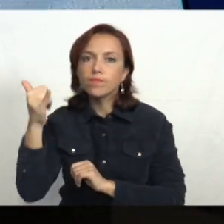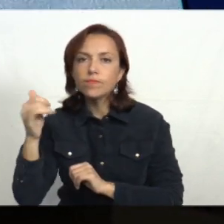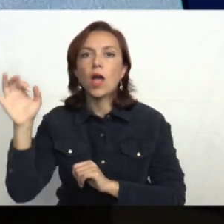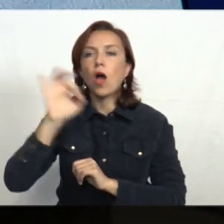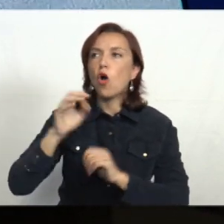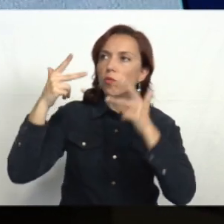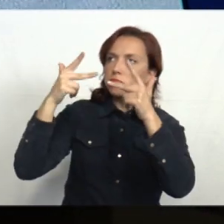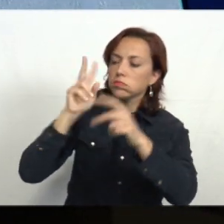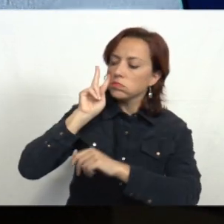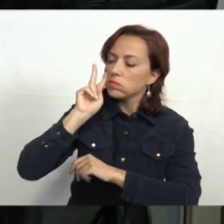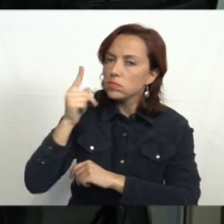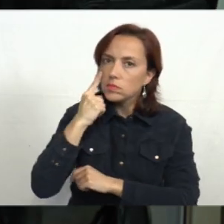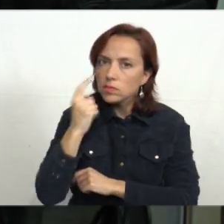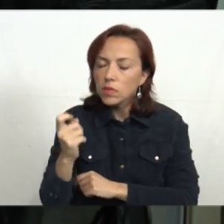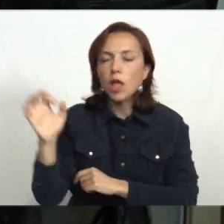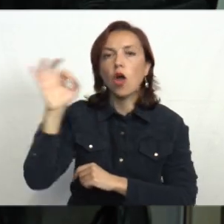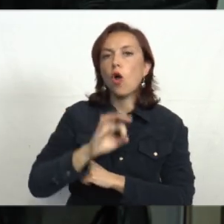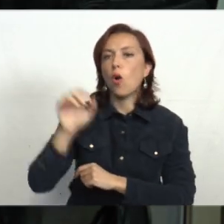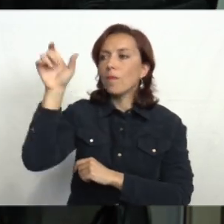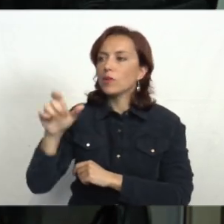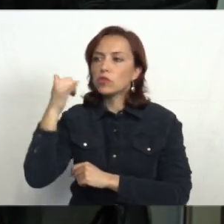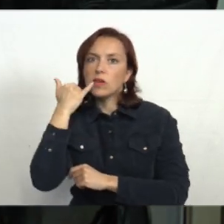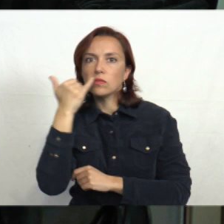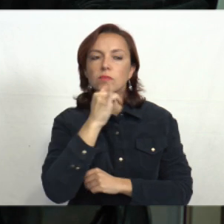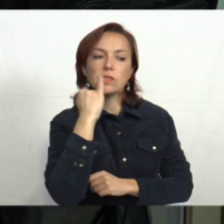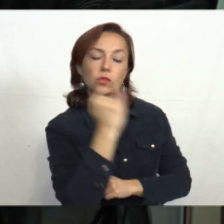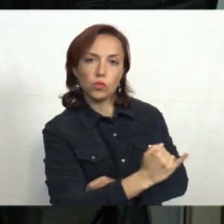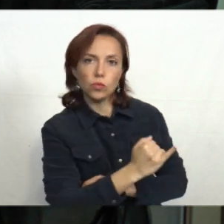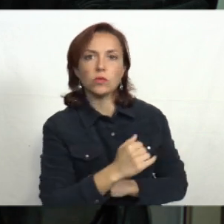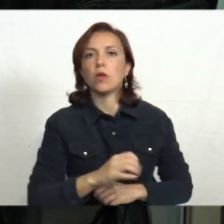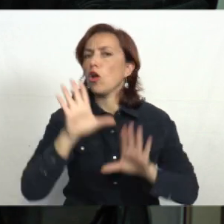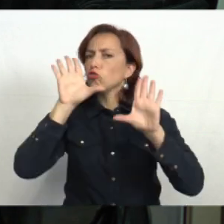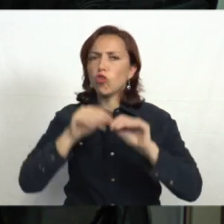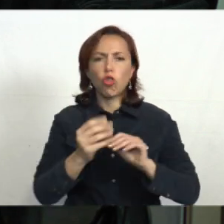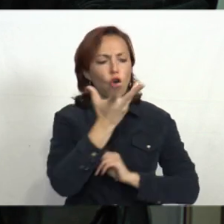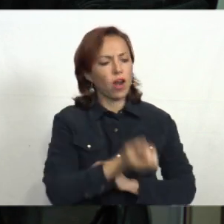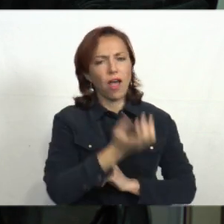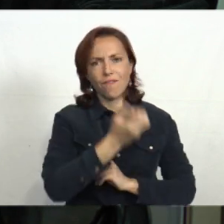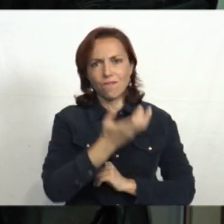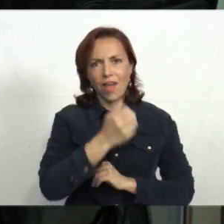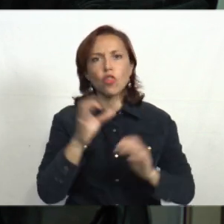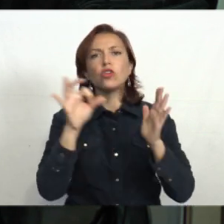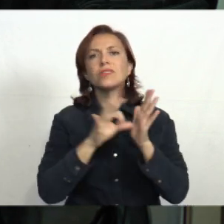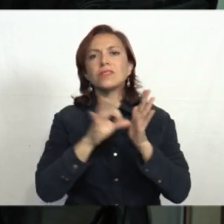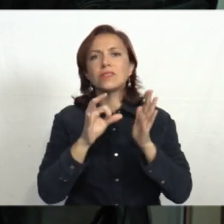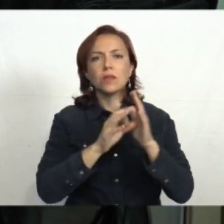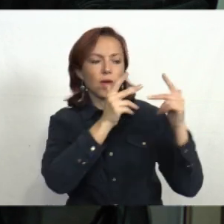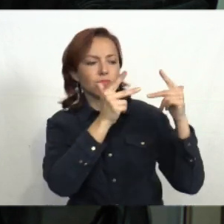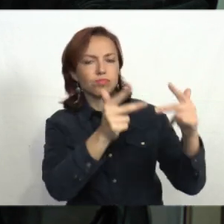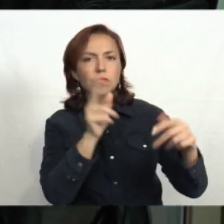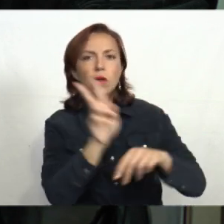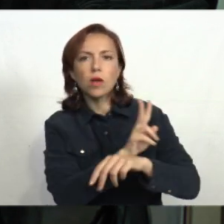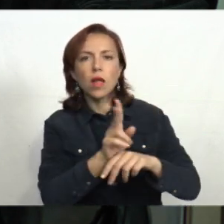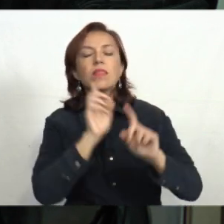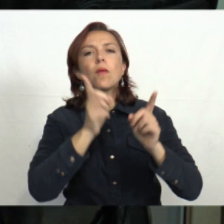Nuestros tiempos de respuesta quedan todos registrados en el sistema integrado de videovigilancia y emergencia. De esta forma podemos obtener una